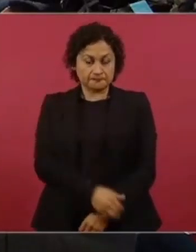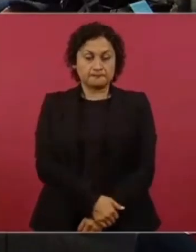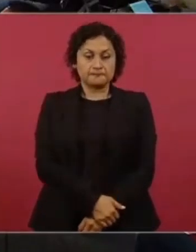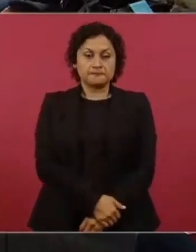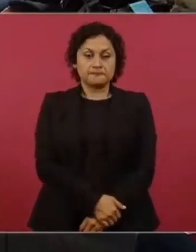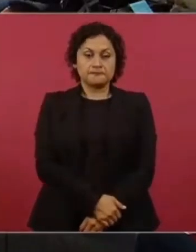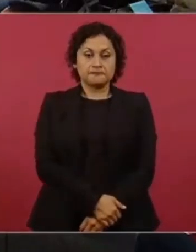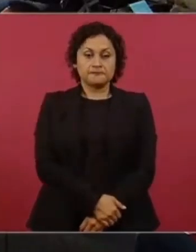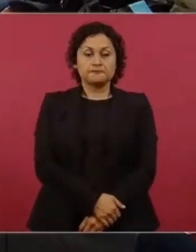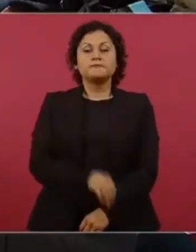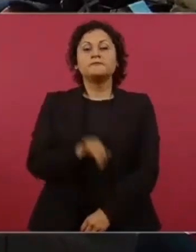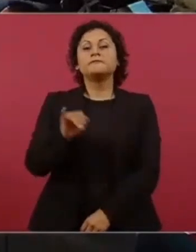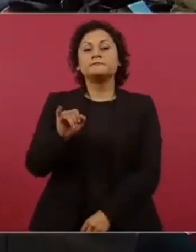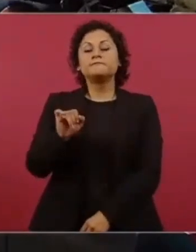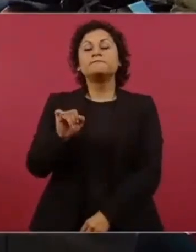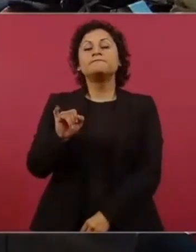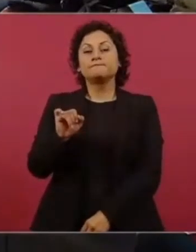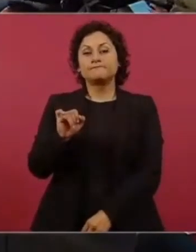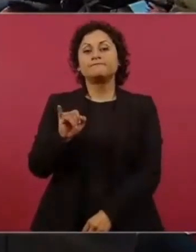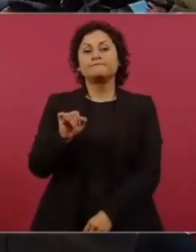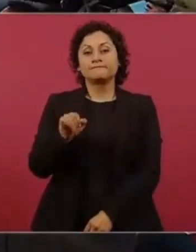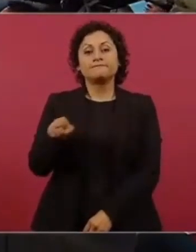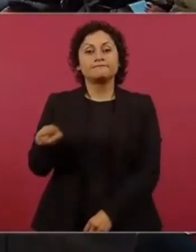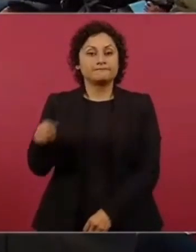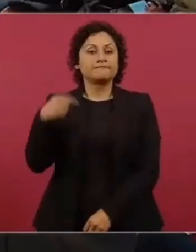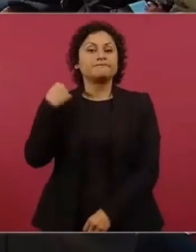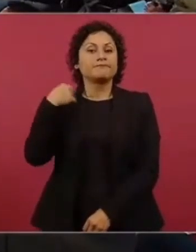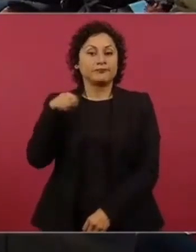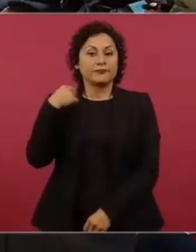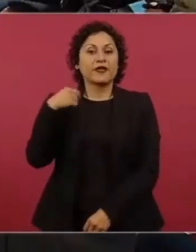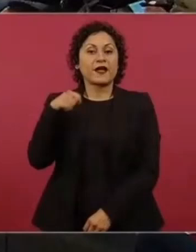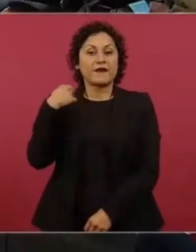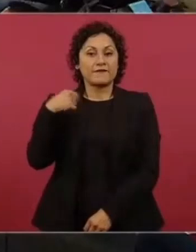Sí, es en la costa de Tabasco.